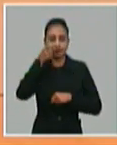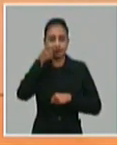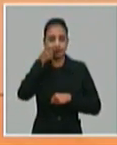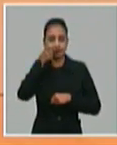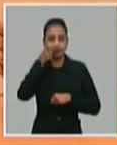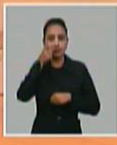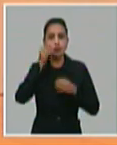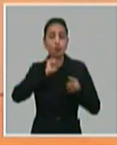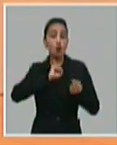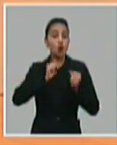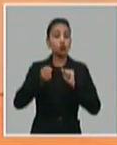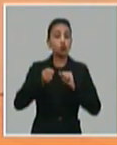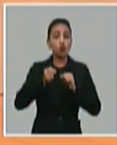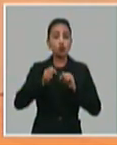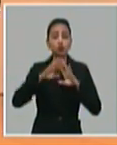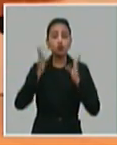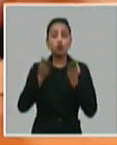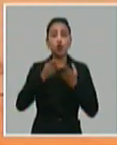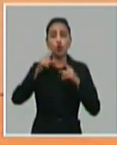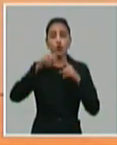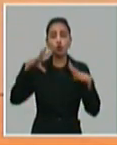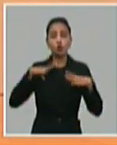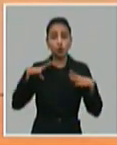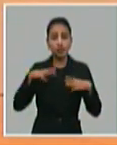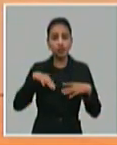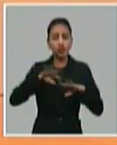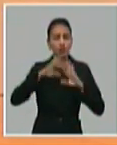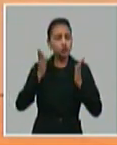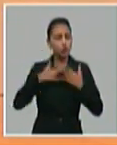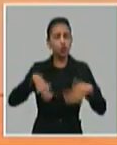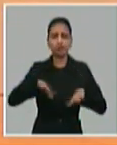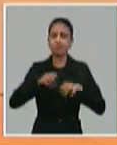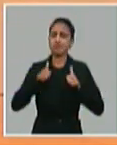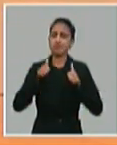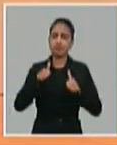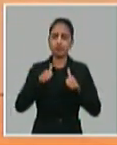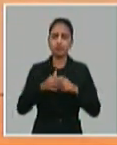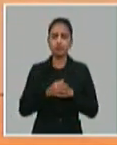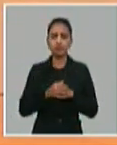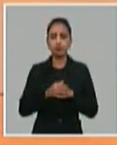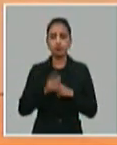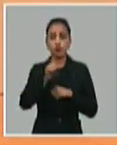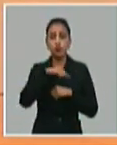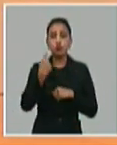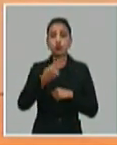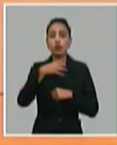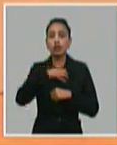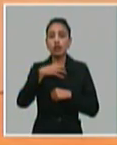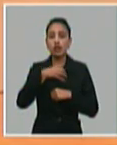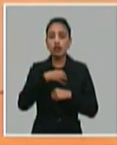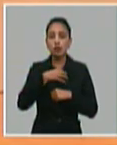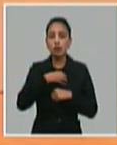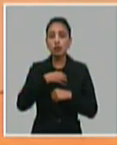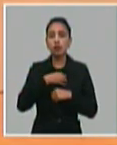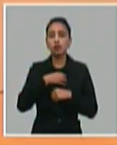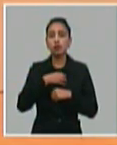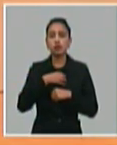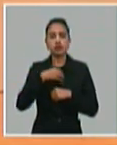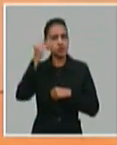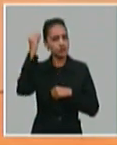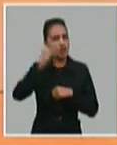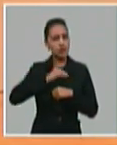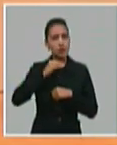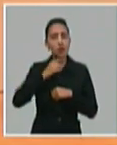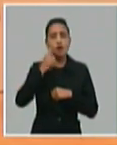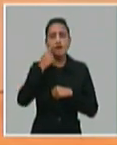contra todos los turistas que están allí, están todas las condiciones creadas. Nosotros tenemos la consideración